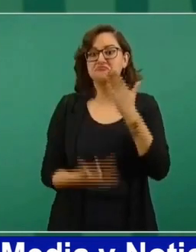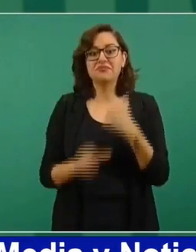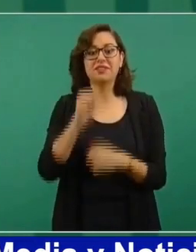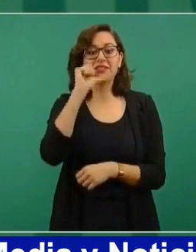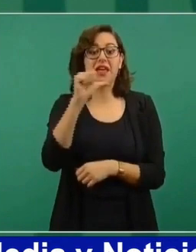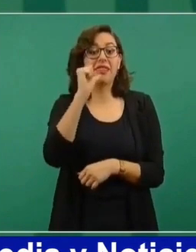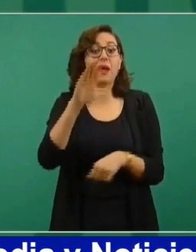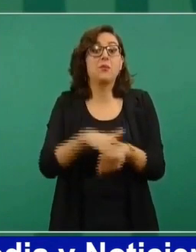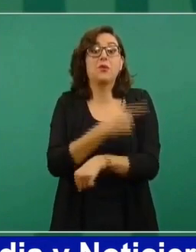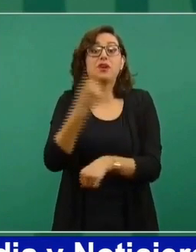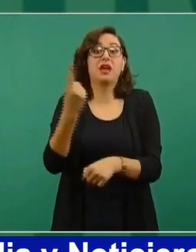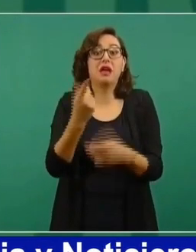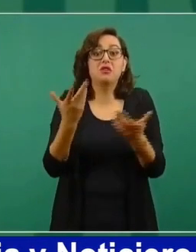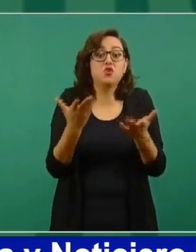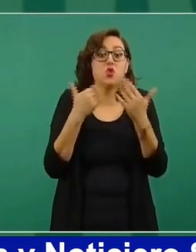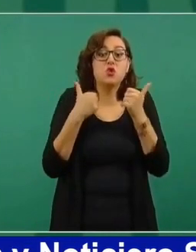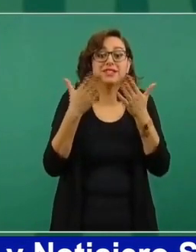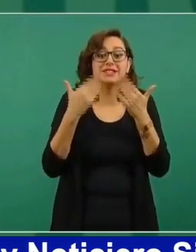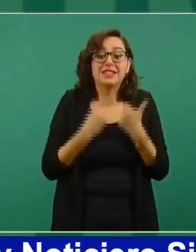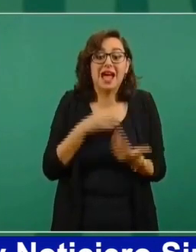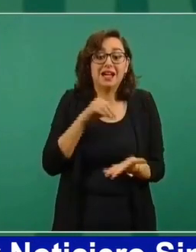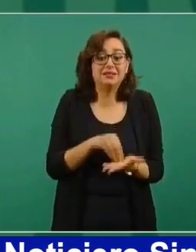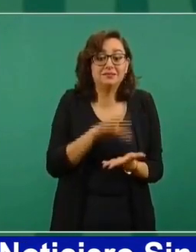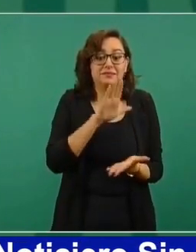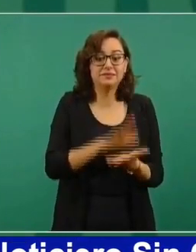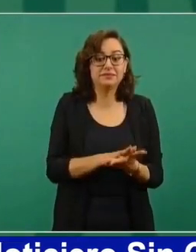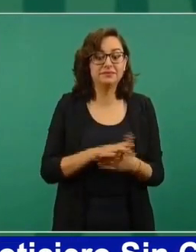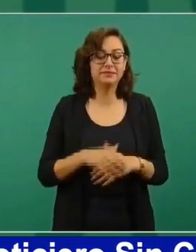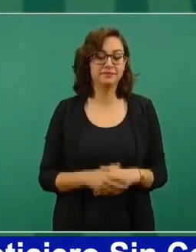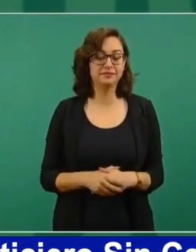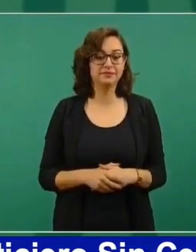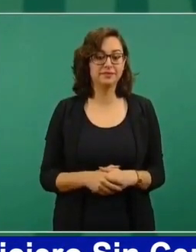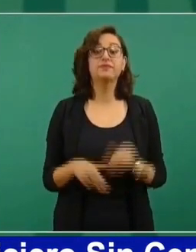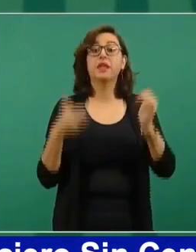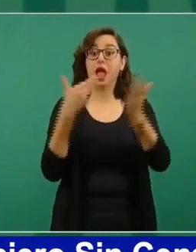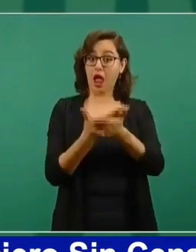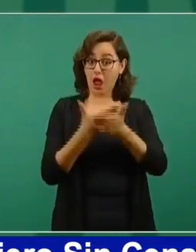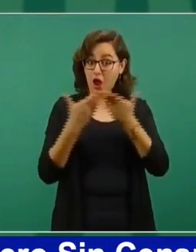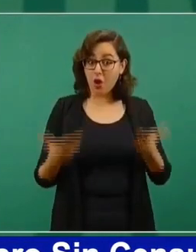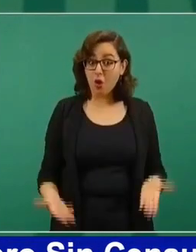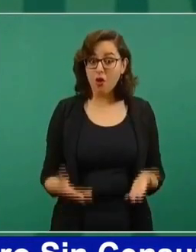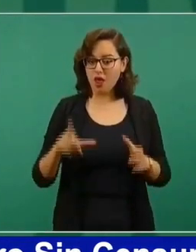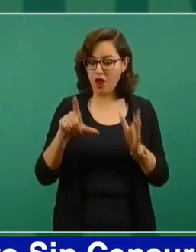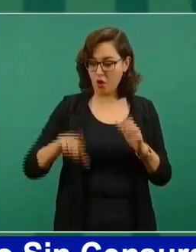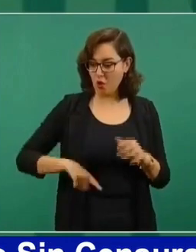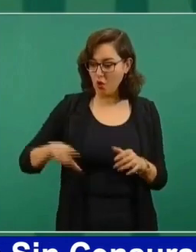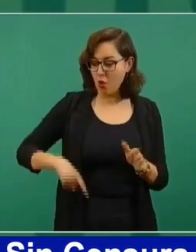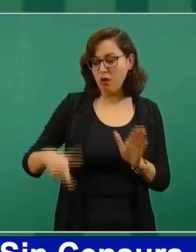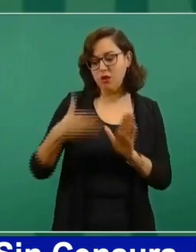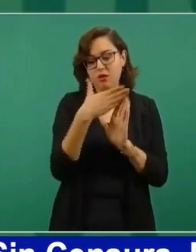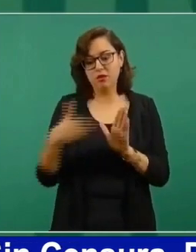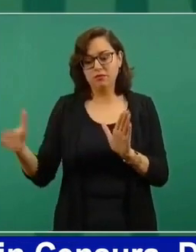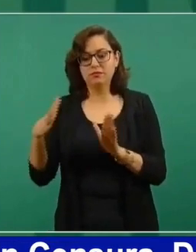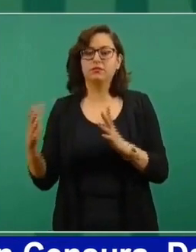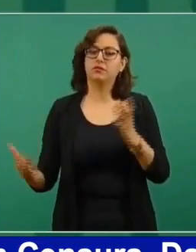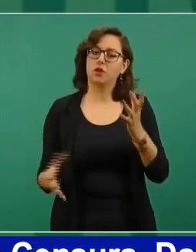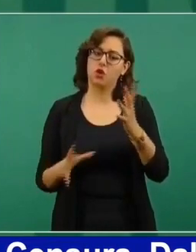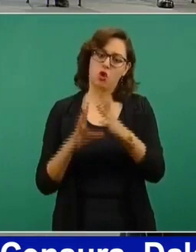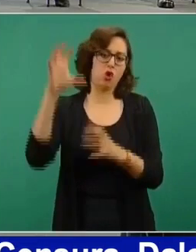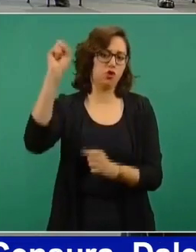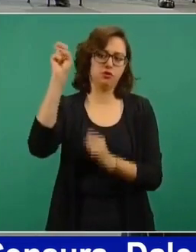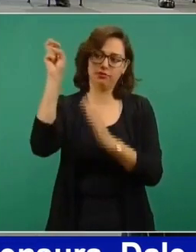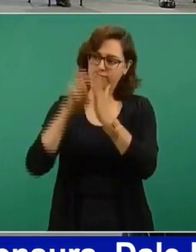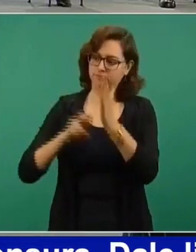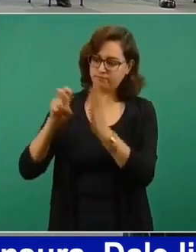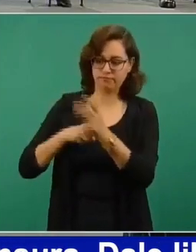Ahora ya se reformó la Constitución, ya se reformaron las leyes. Ahora todo eso es